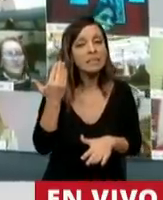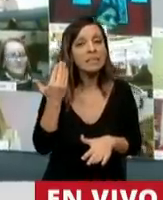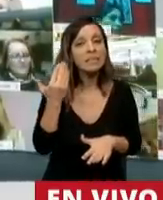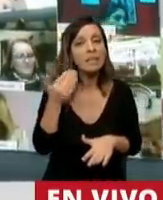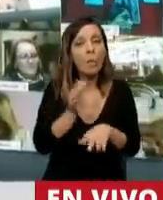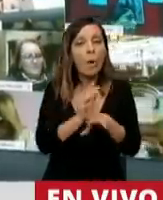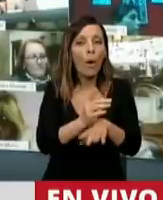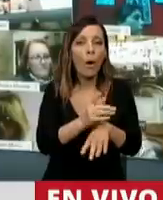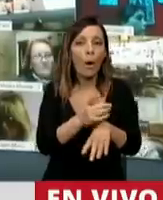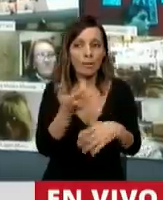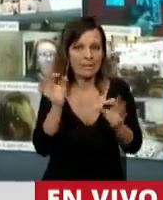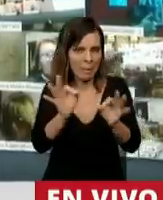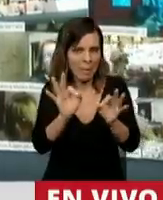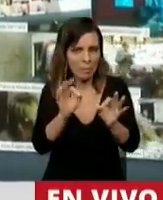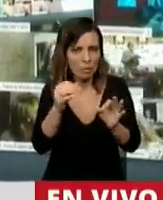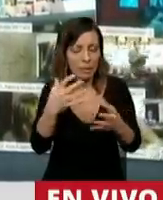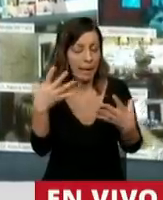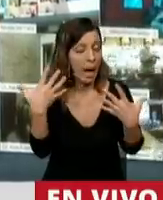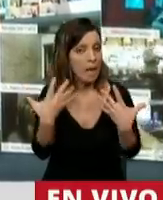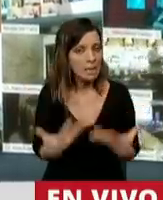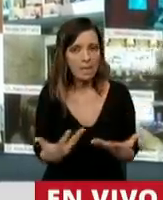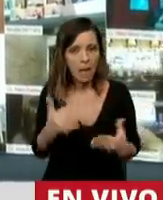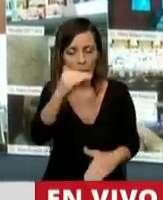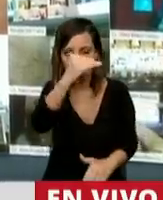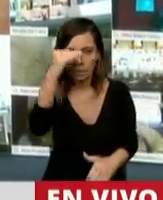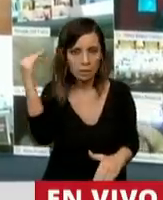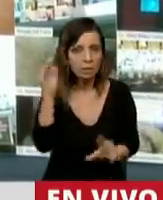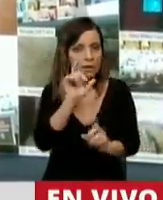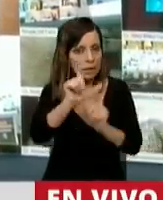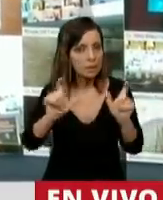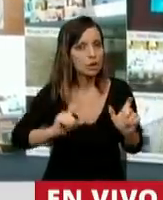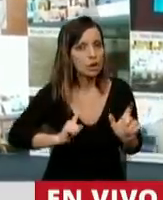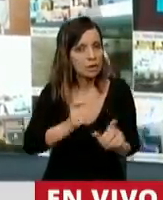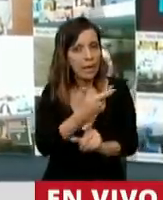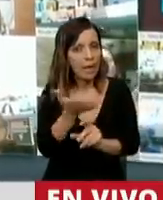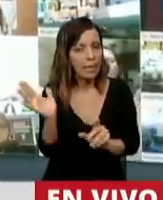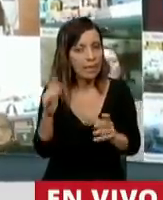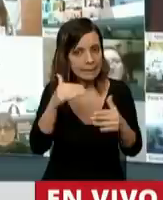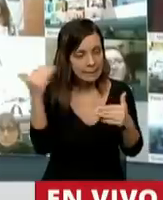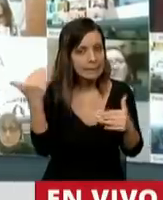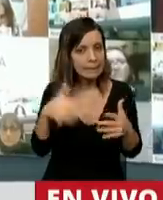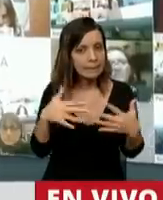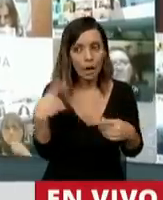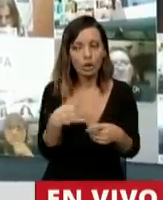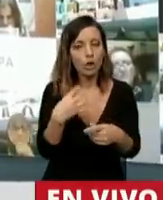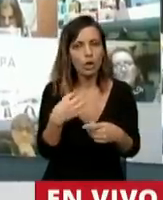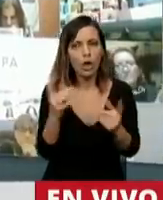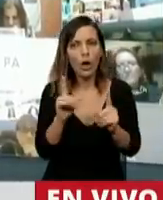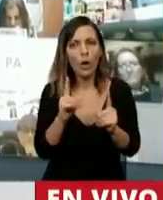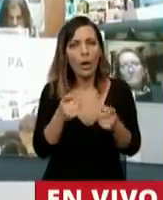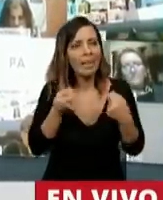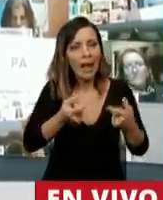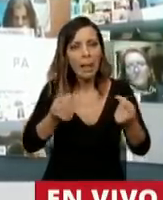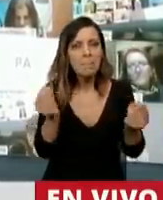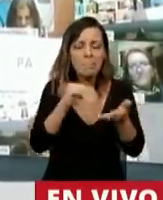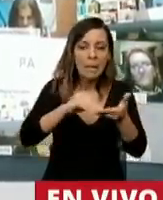agotamiento lógico, porque la sociedad está agotada también, y lo que no tenemos que hacer es incentivar más aún ese agotamiento o esa cuestión